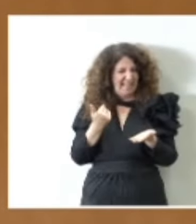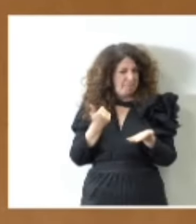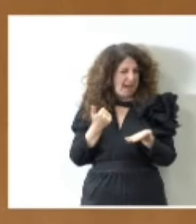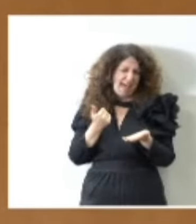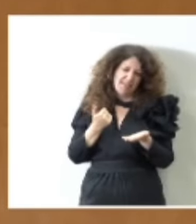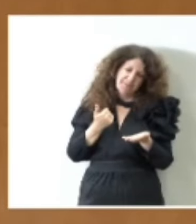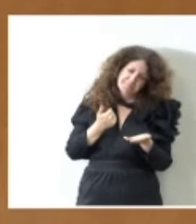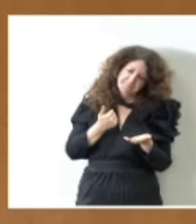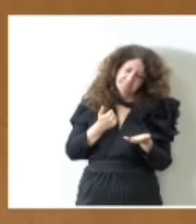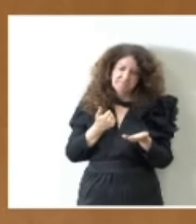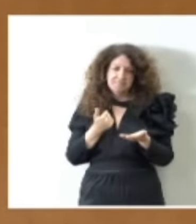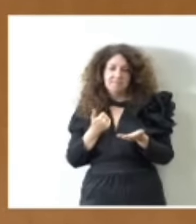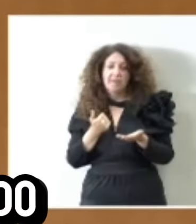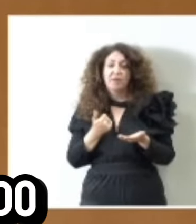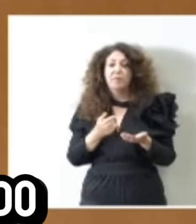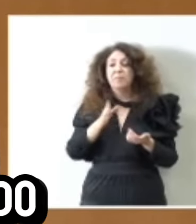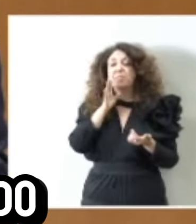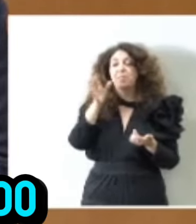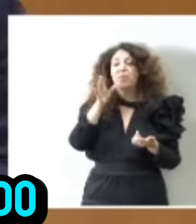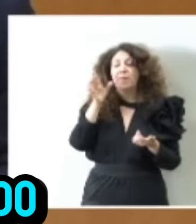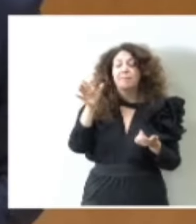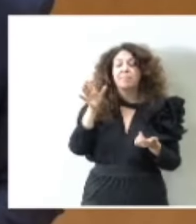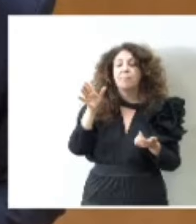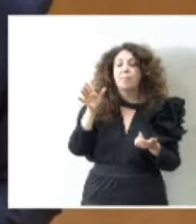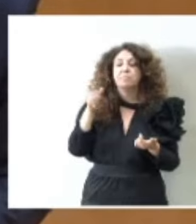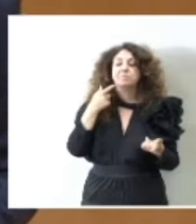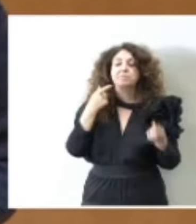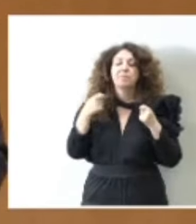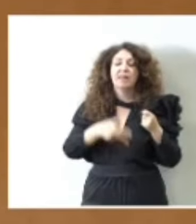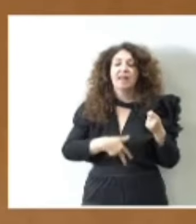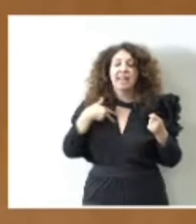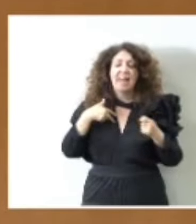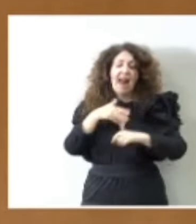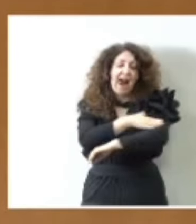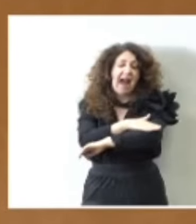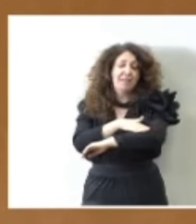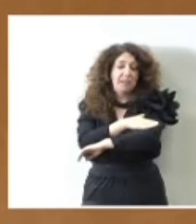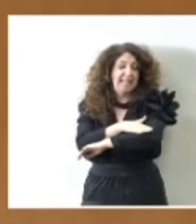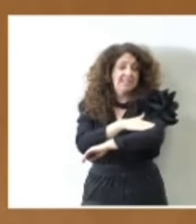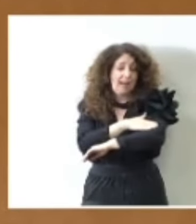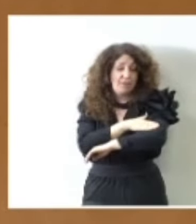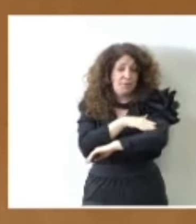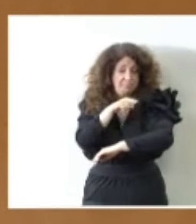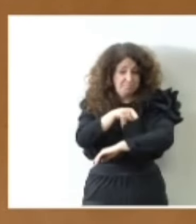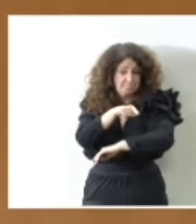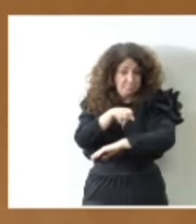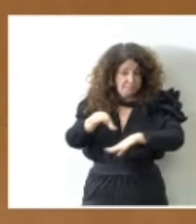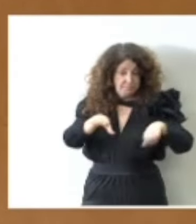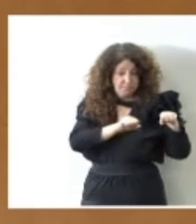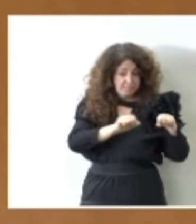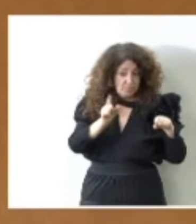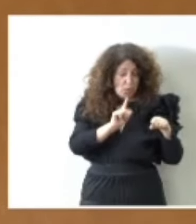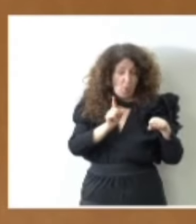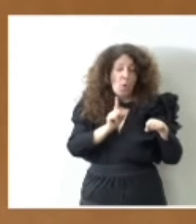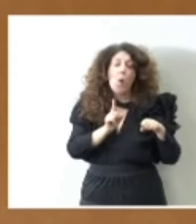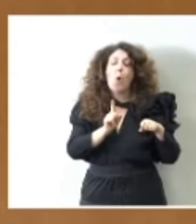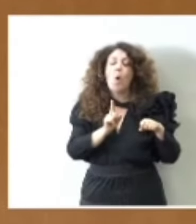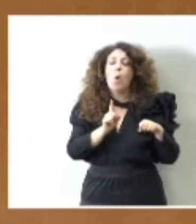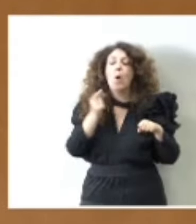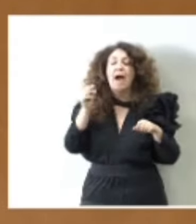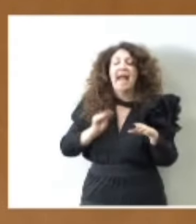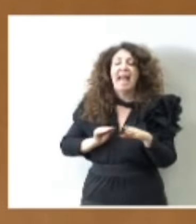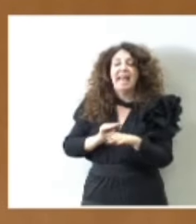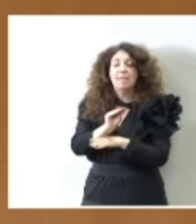porque ni la intervención general de la Administración del Estado depende de usted, ni tampoco la totalidad de la inversión